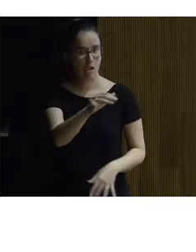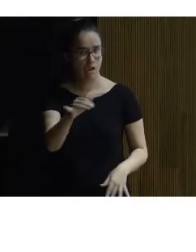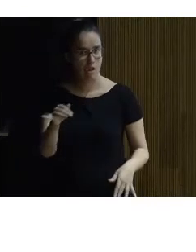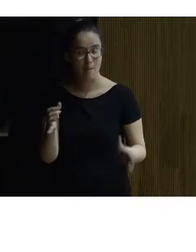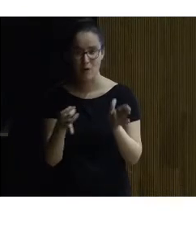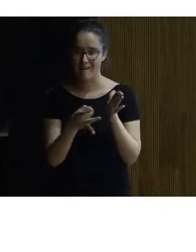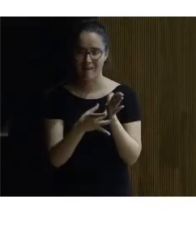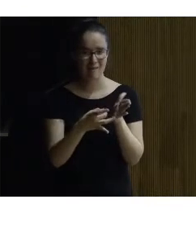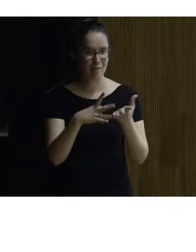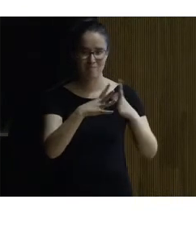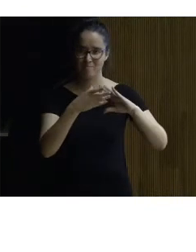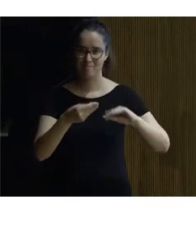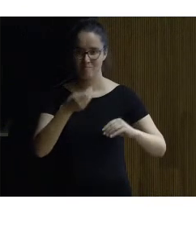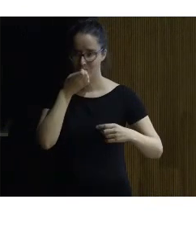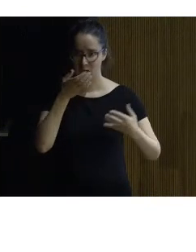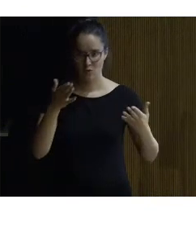calidad adecuada